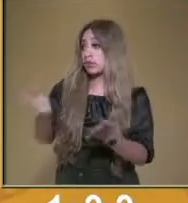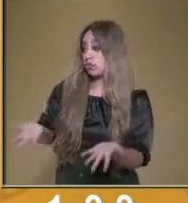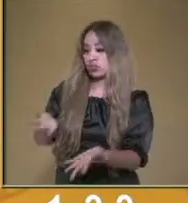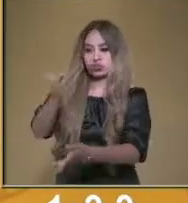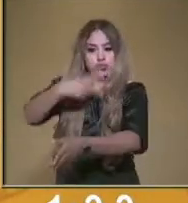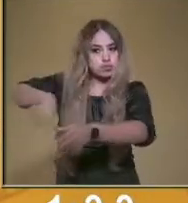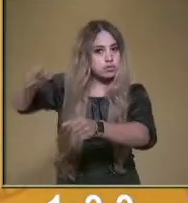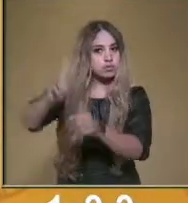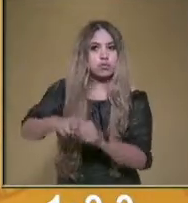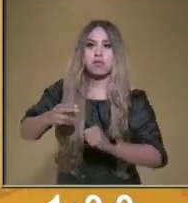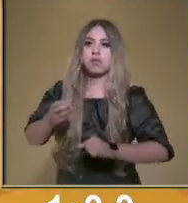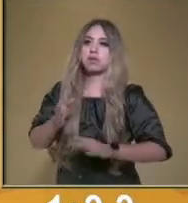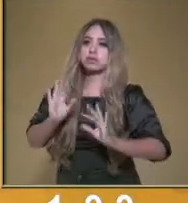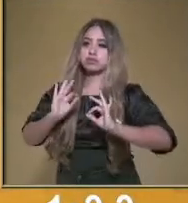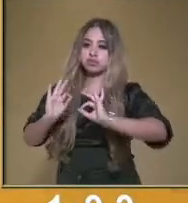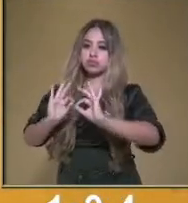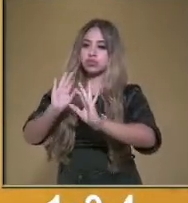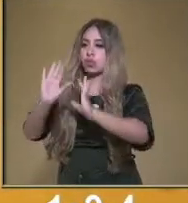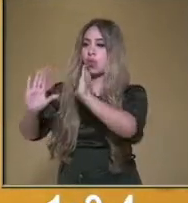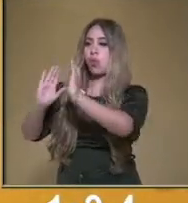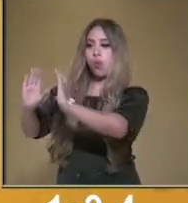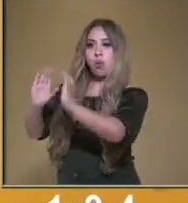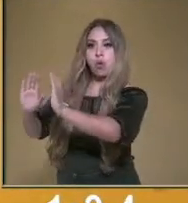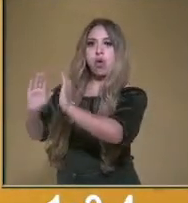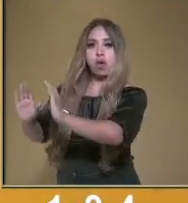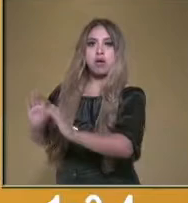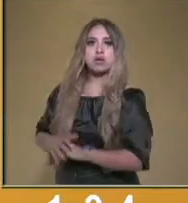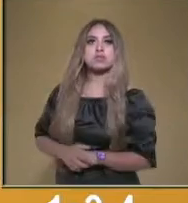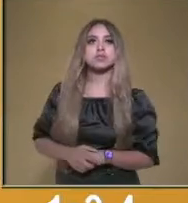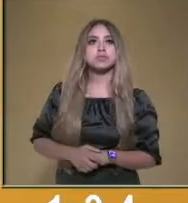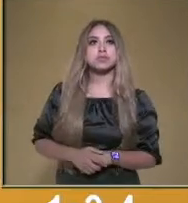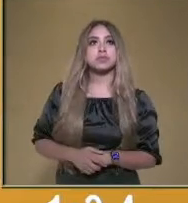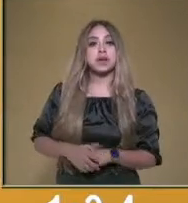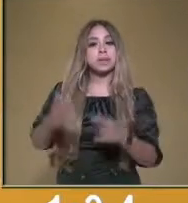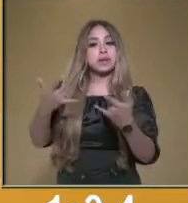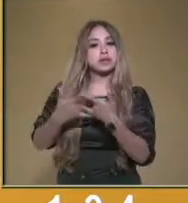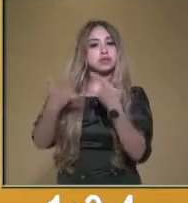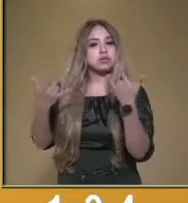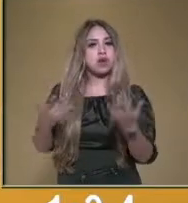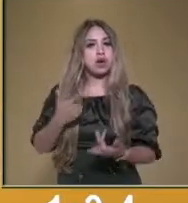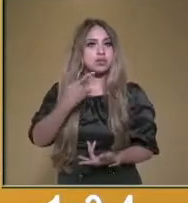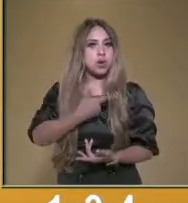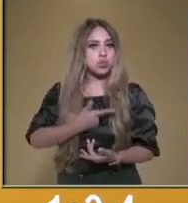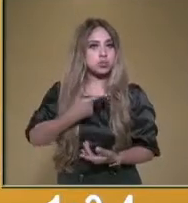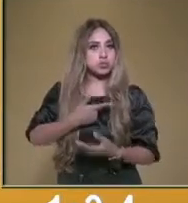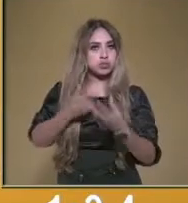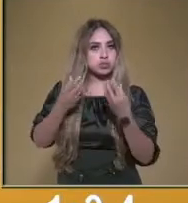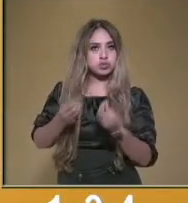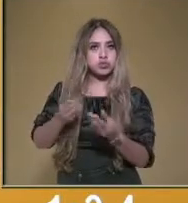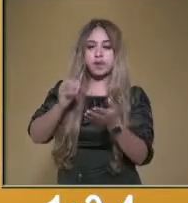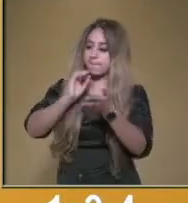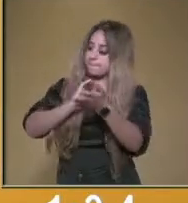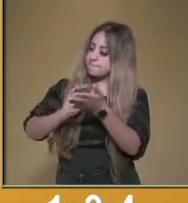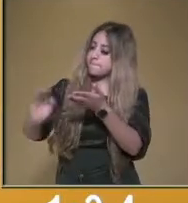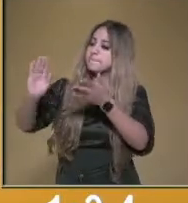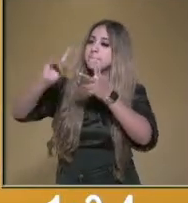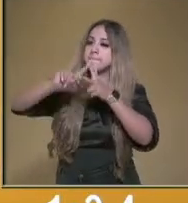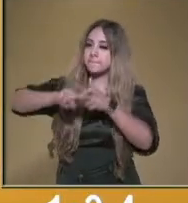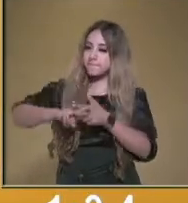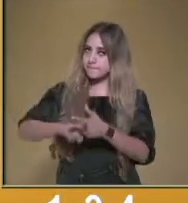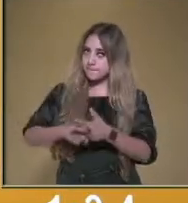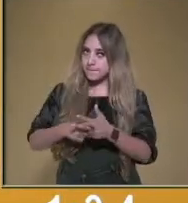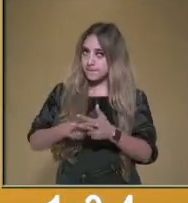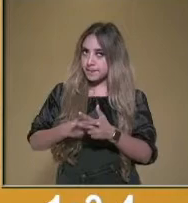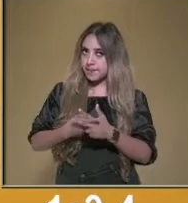sano. Pues vamos a comenzar con esta historia. Les va a encantar. Vamos a comenzar de hablar